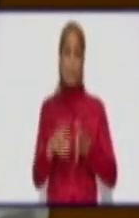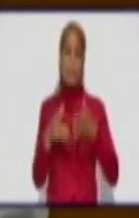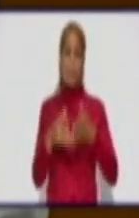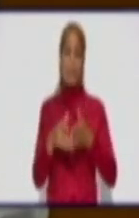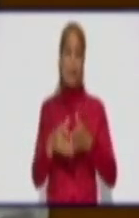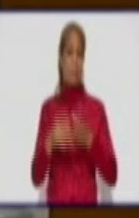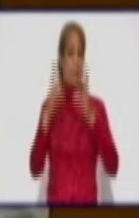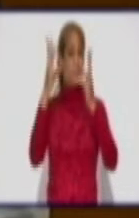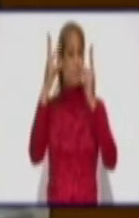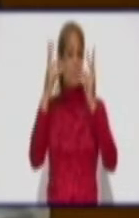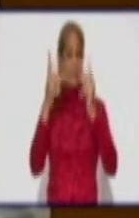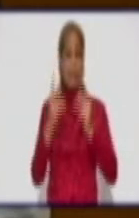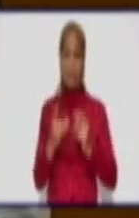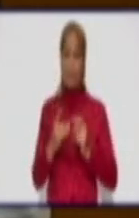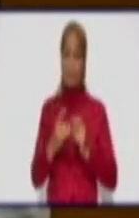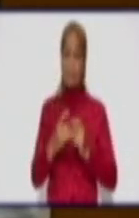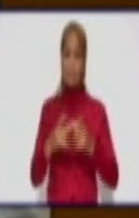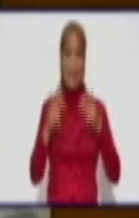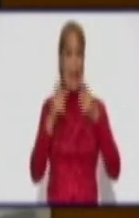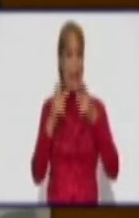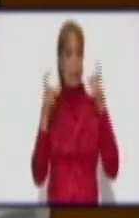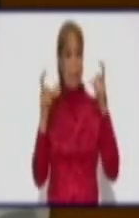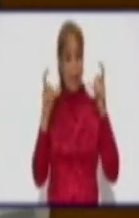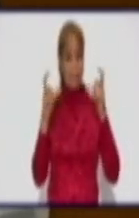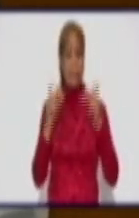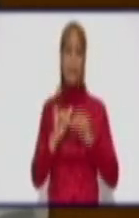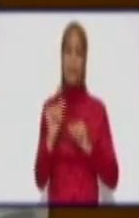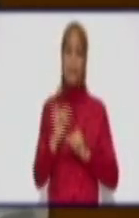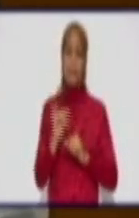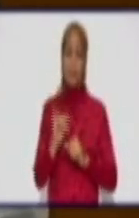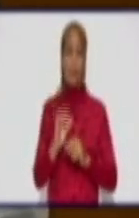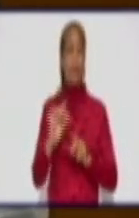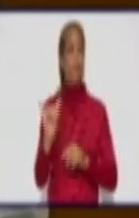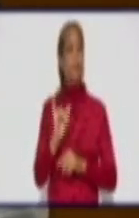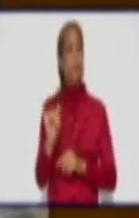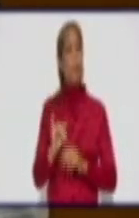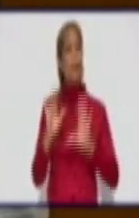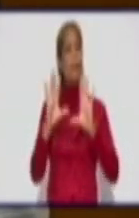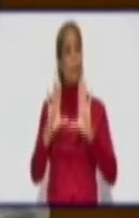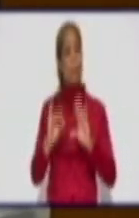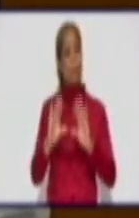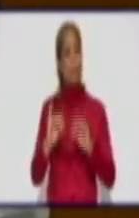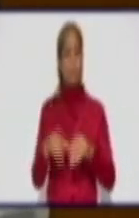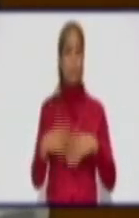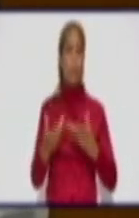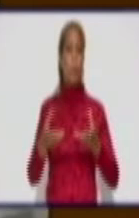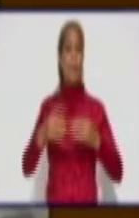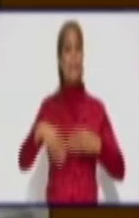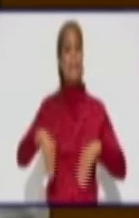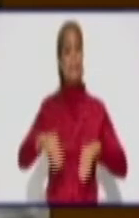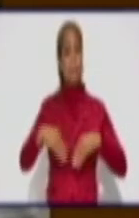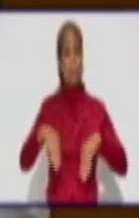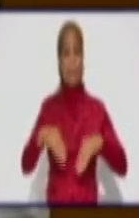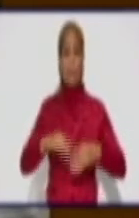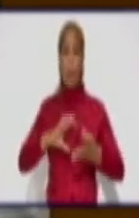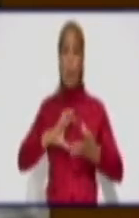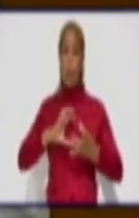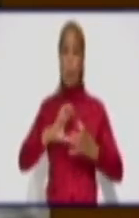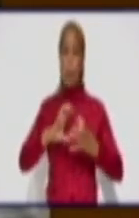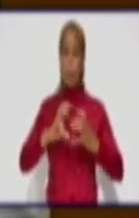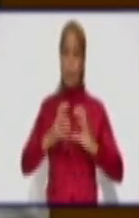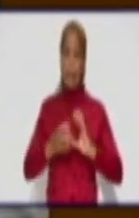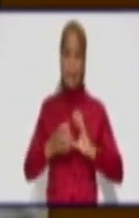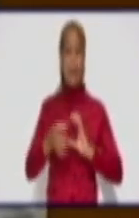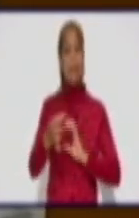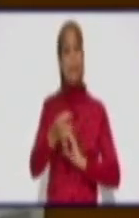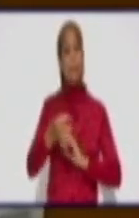Cifras alarmantes. Y como ya habíamos dicho, una situación muy compleja en el municipio